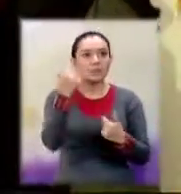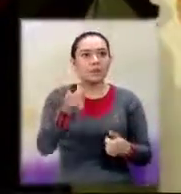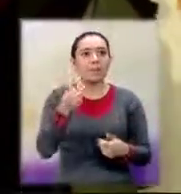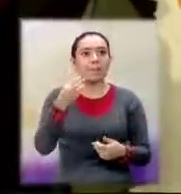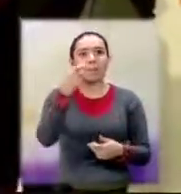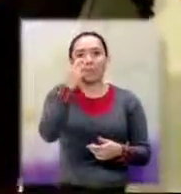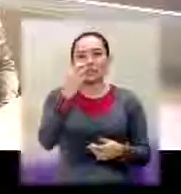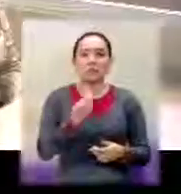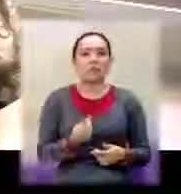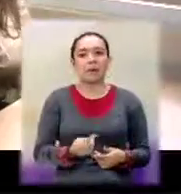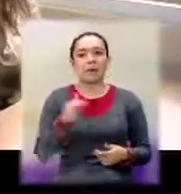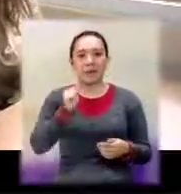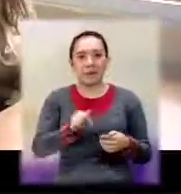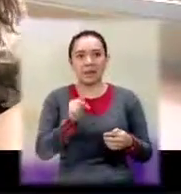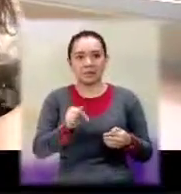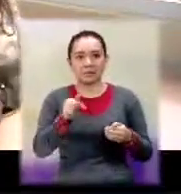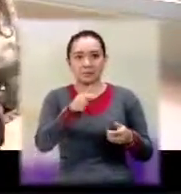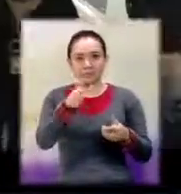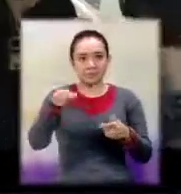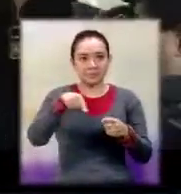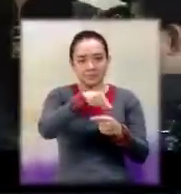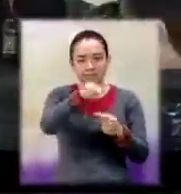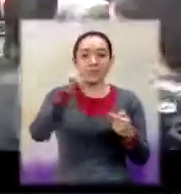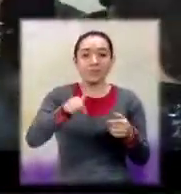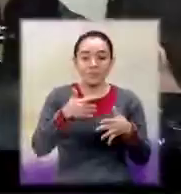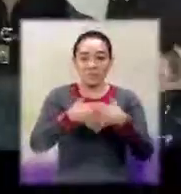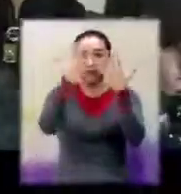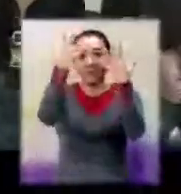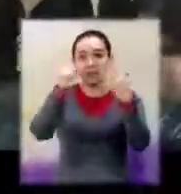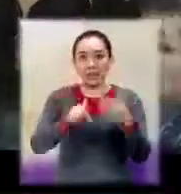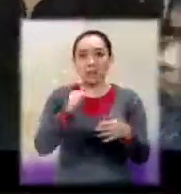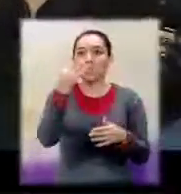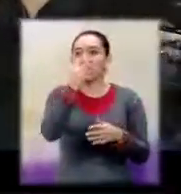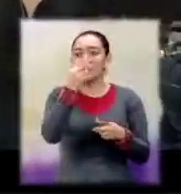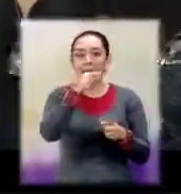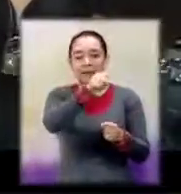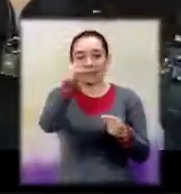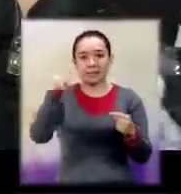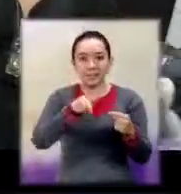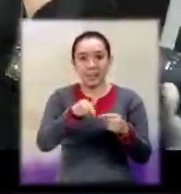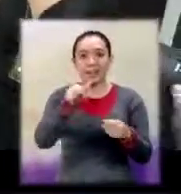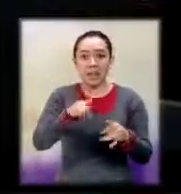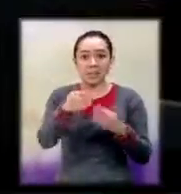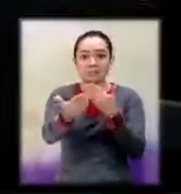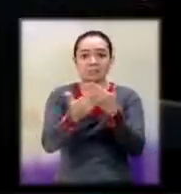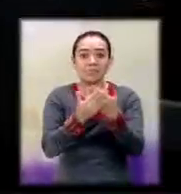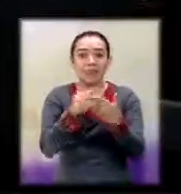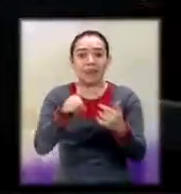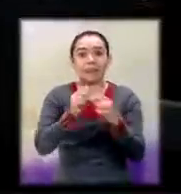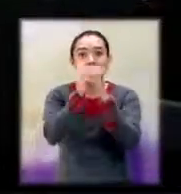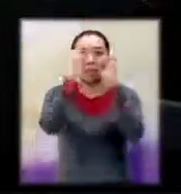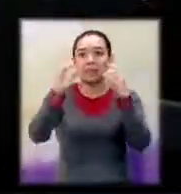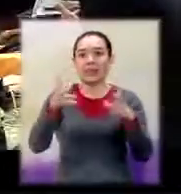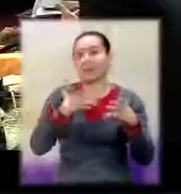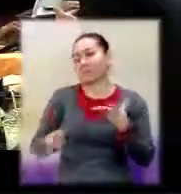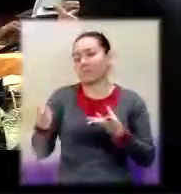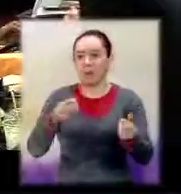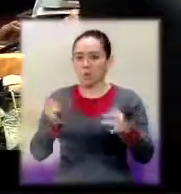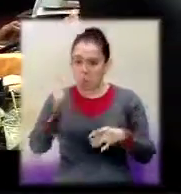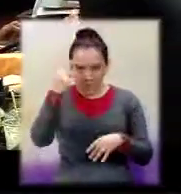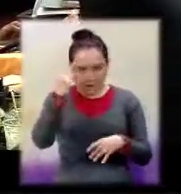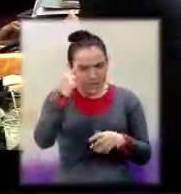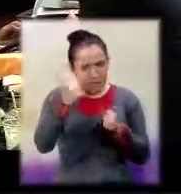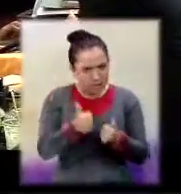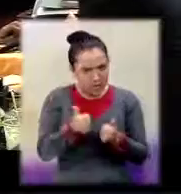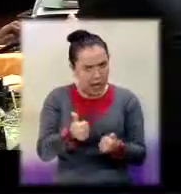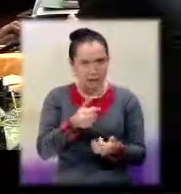al día de Acción de Gracias. O como a Gloria Torres, que al final salió libre y con caso cerrado. Ah, ¿y los diputados? Eso sí,